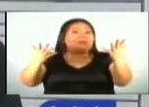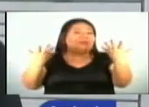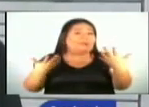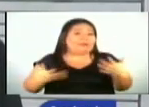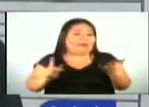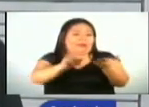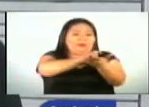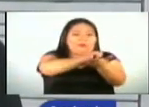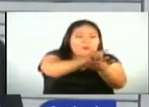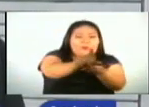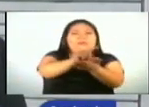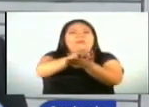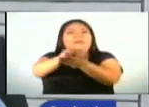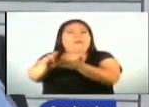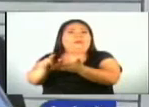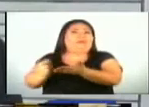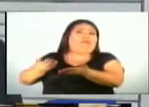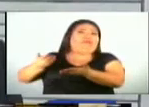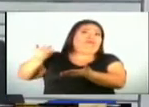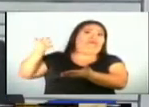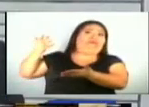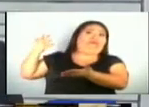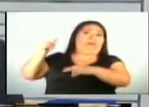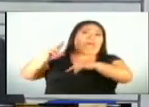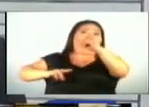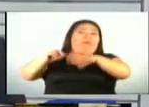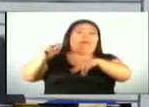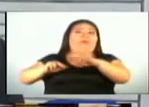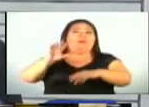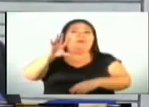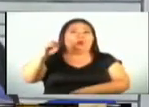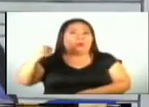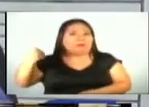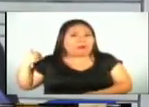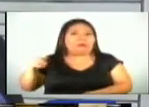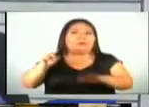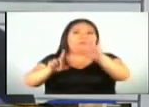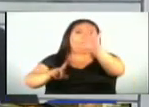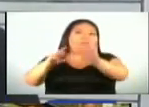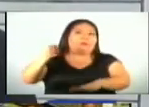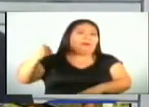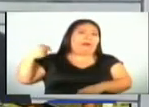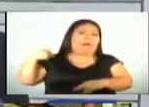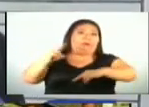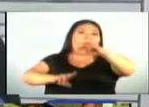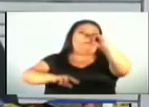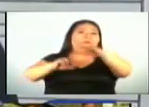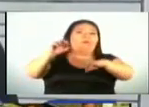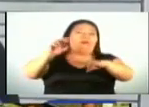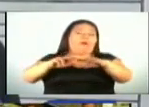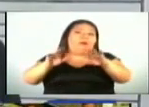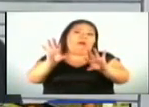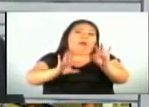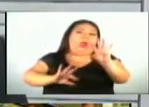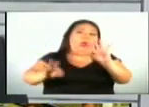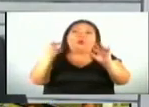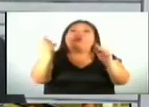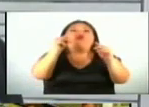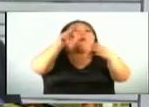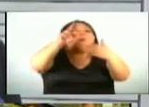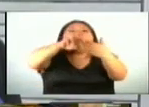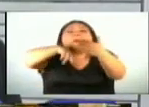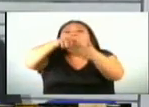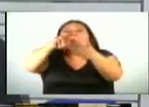escuelas que datan de 50 años, 60 años que fueron construidas y algunas o los medios se han